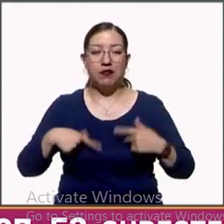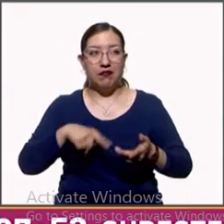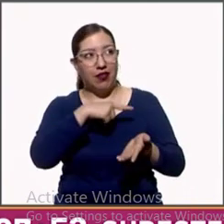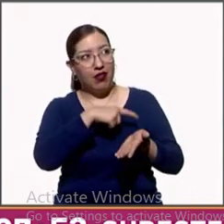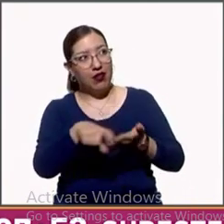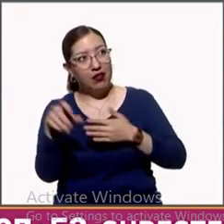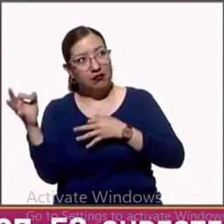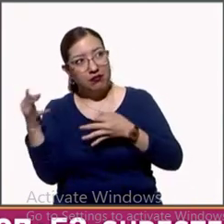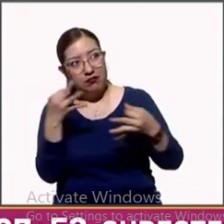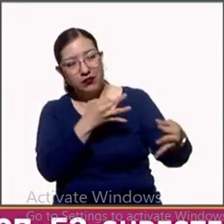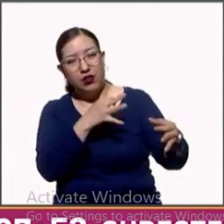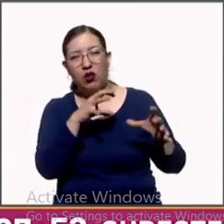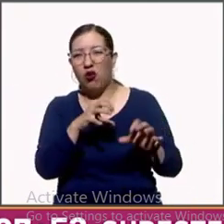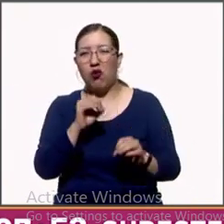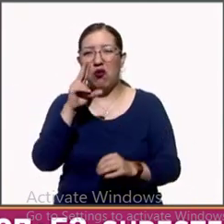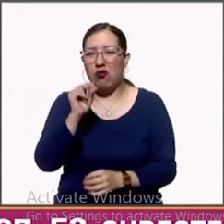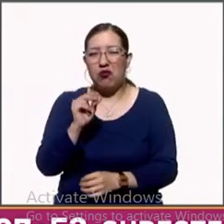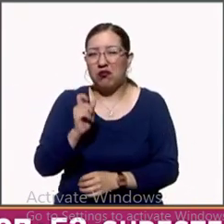ningún efecto sobre el consumo?